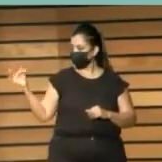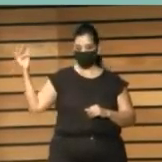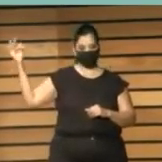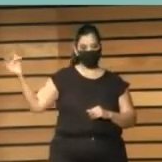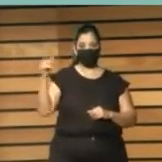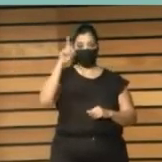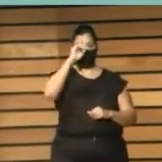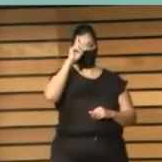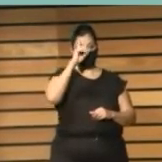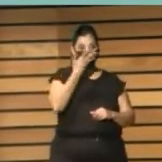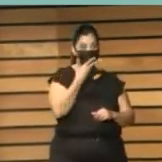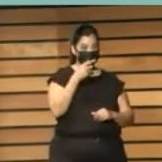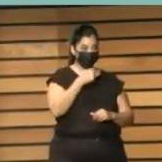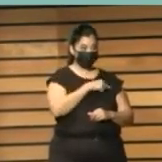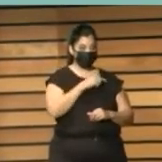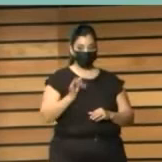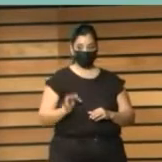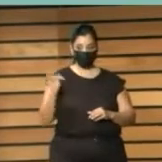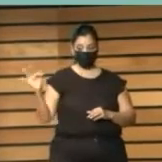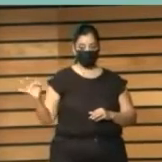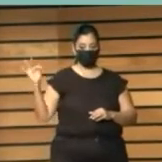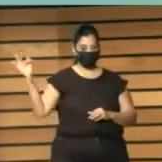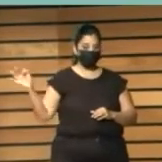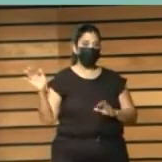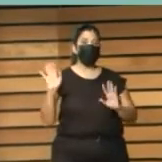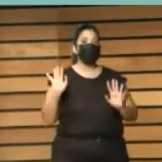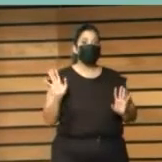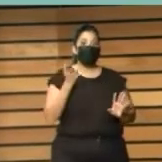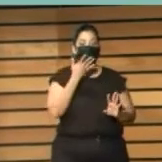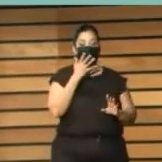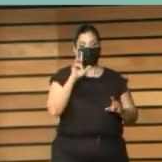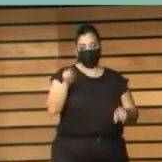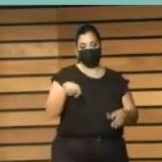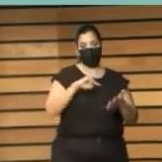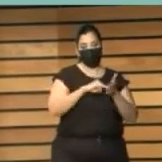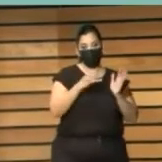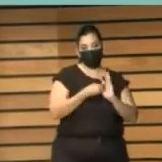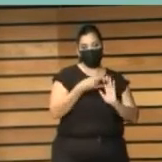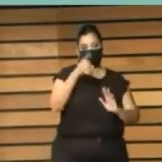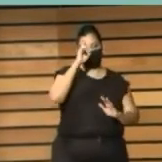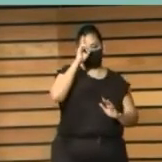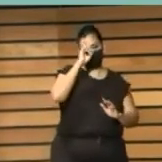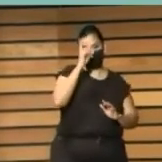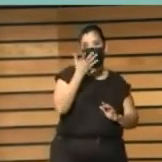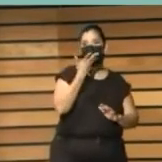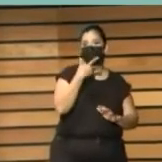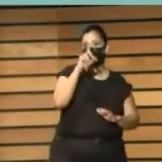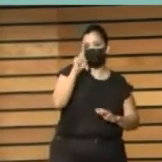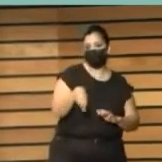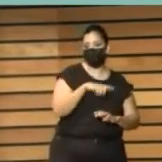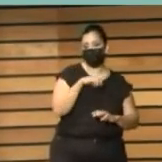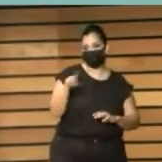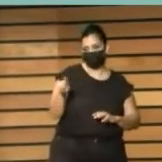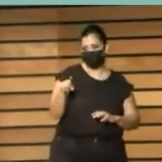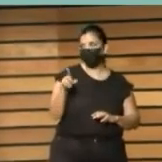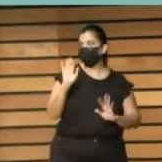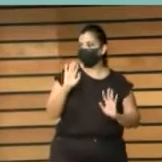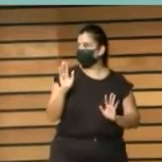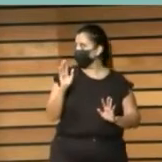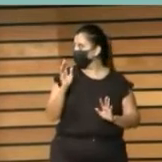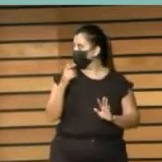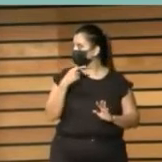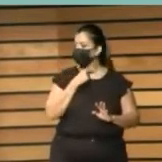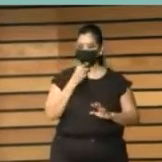sé si todo el mundo por el proyecto y los de casos sostenibles es bastante conocido ya porque ha llegado a territorios pero si te parece Francesco